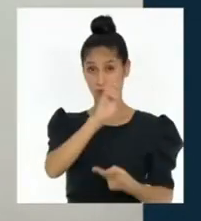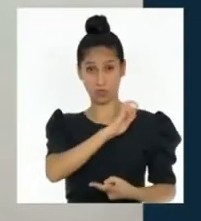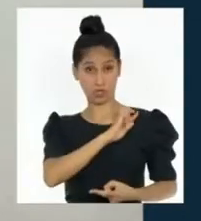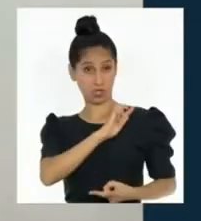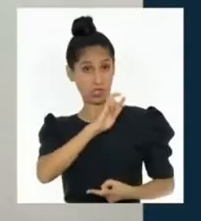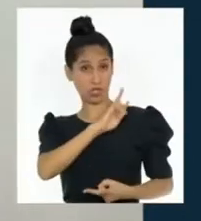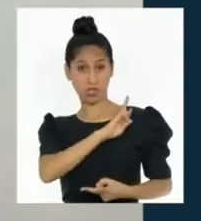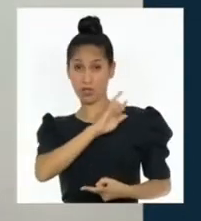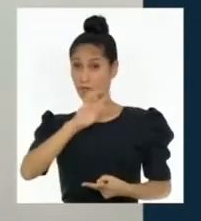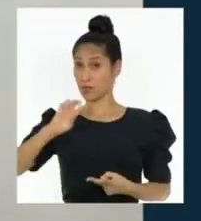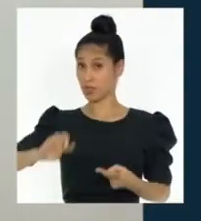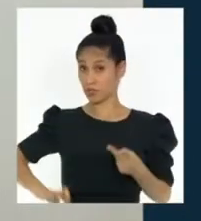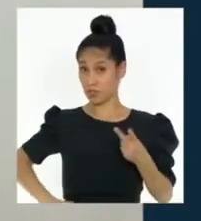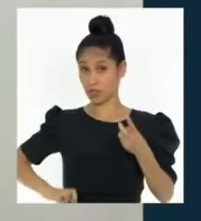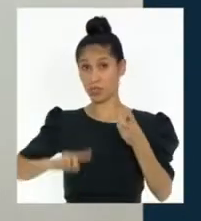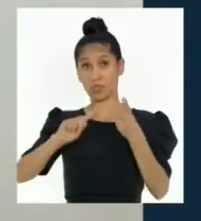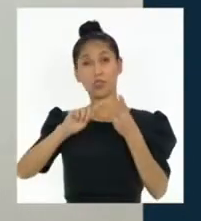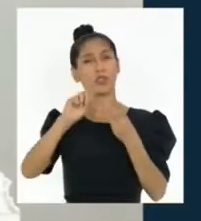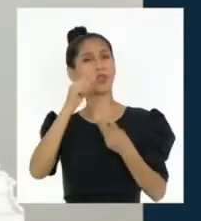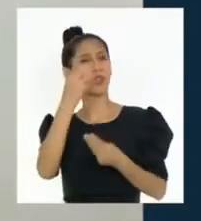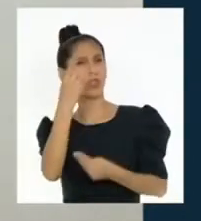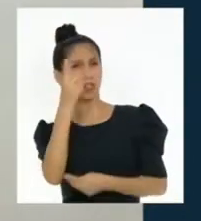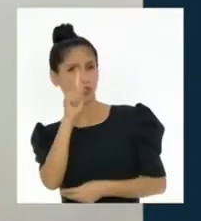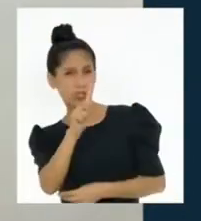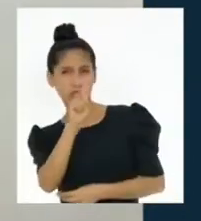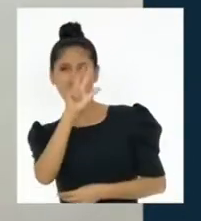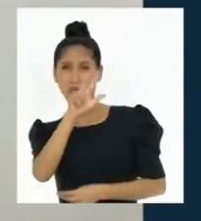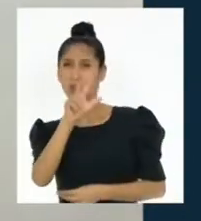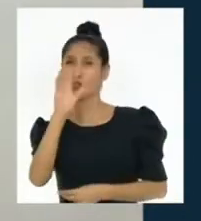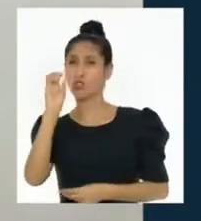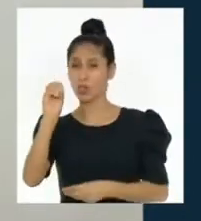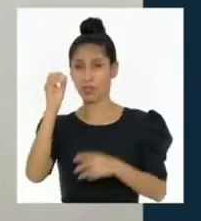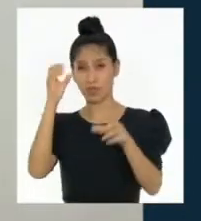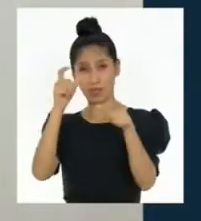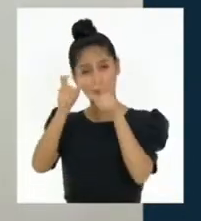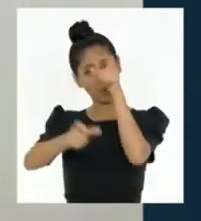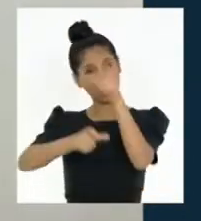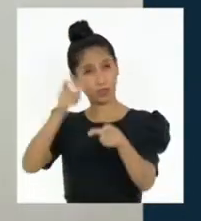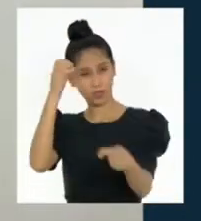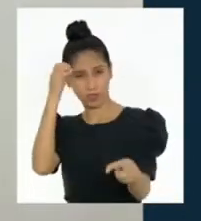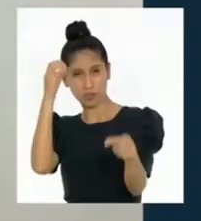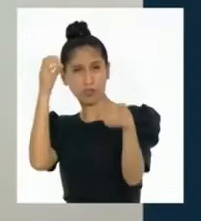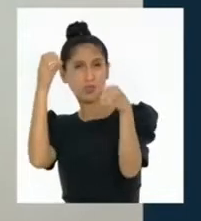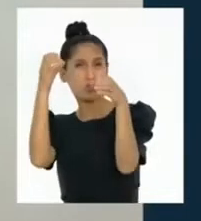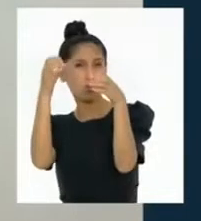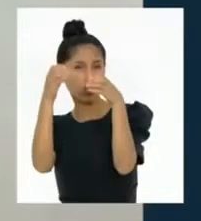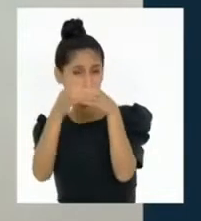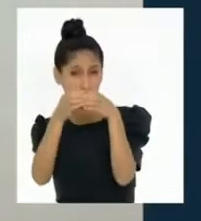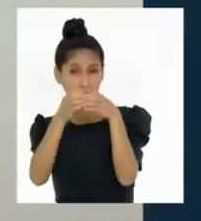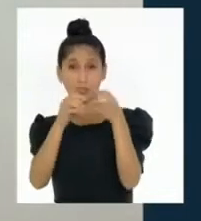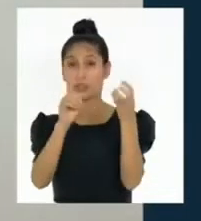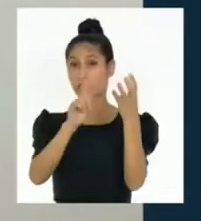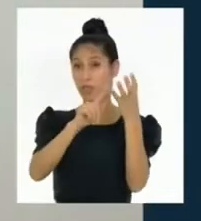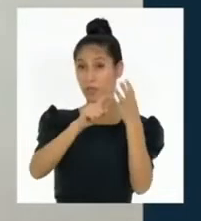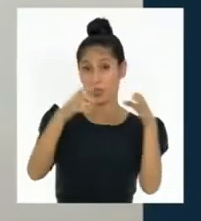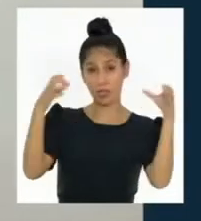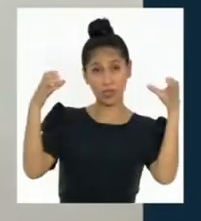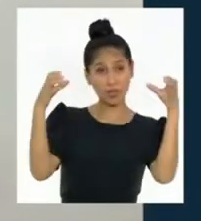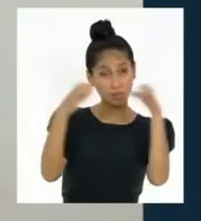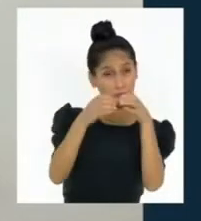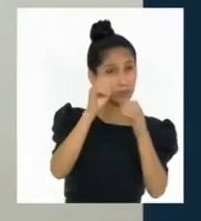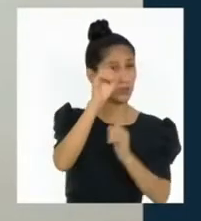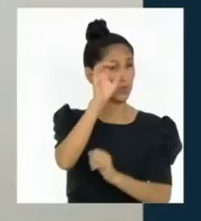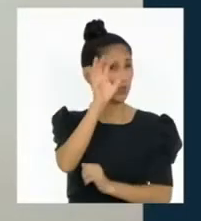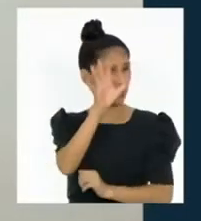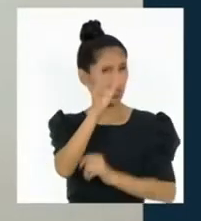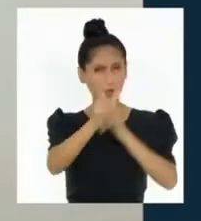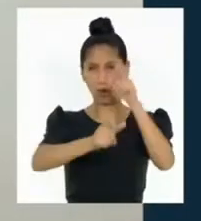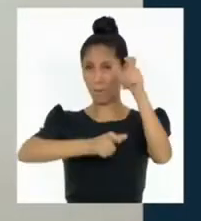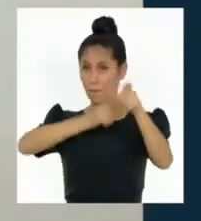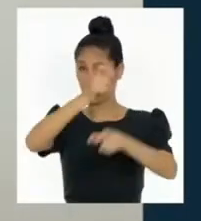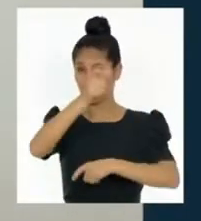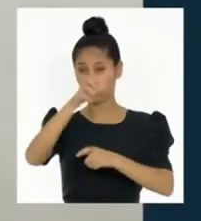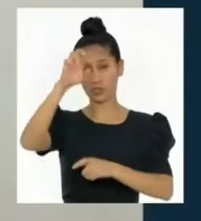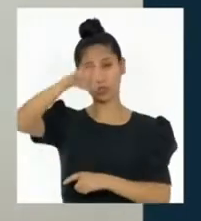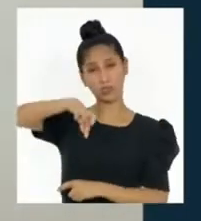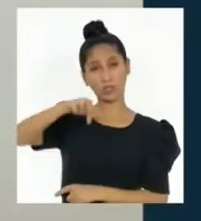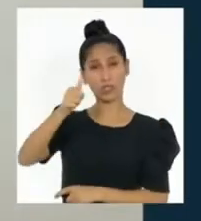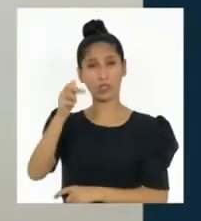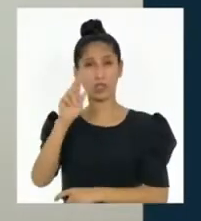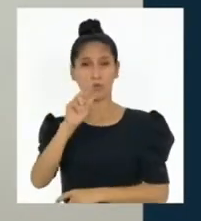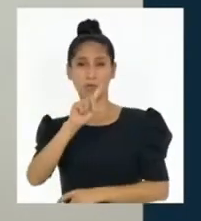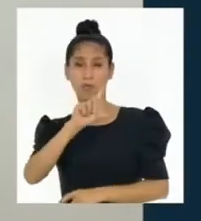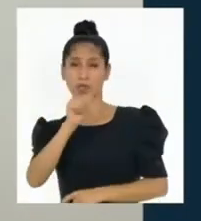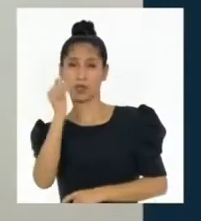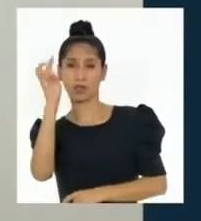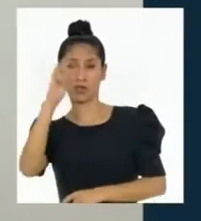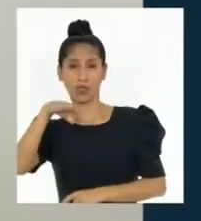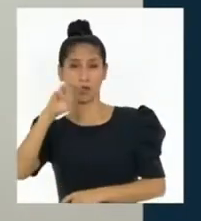130 congresistas y cinco representantes del parlamento andino. Esto está desglosado porque en total se